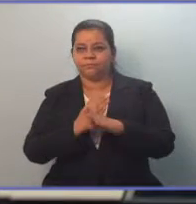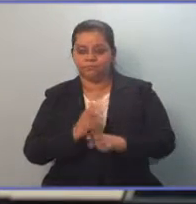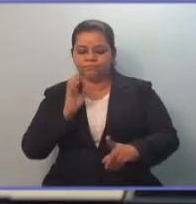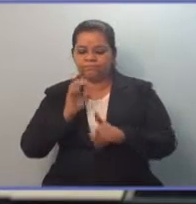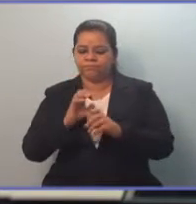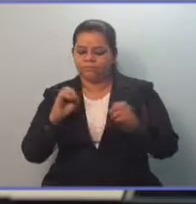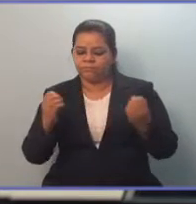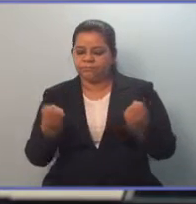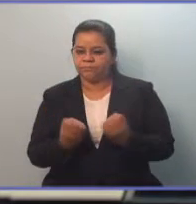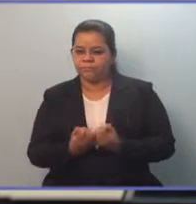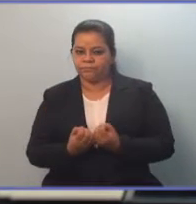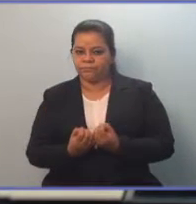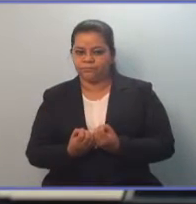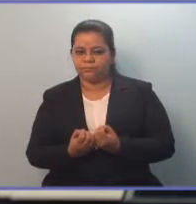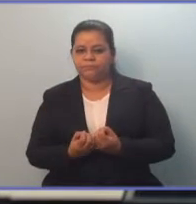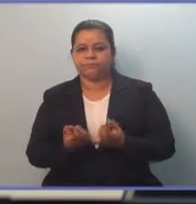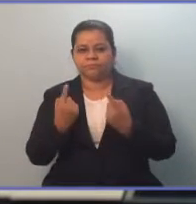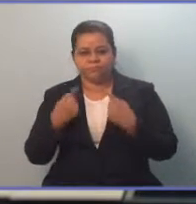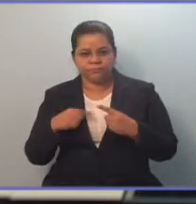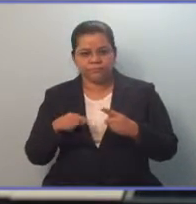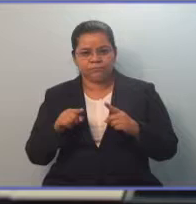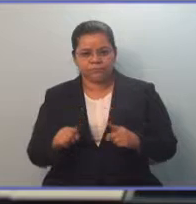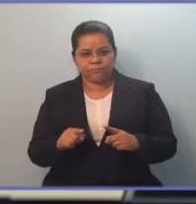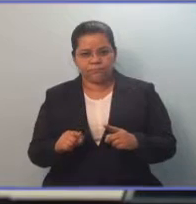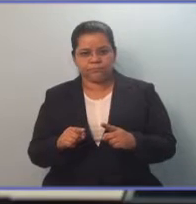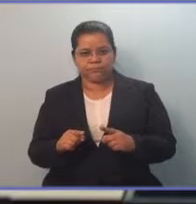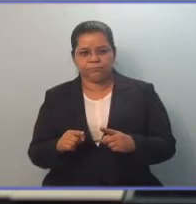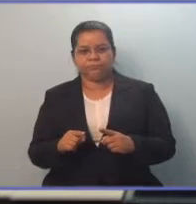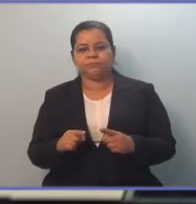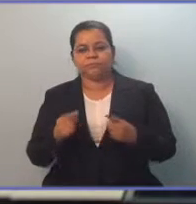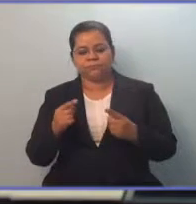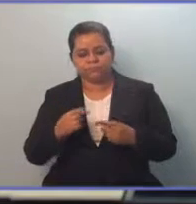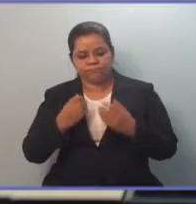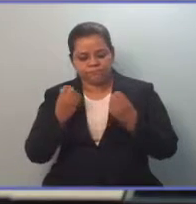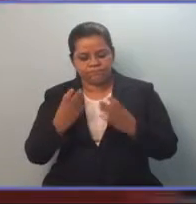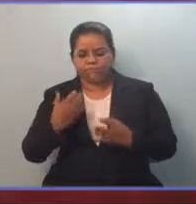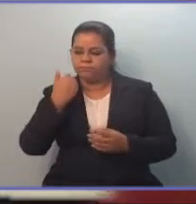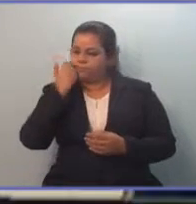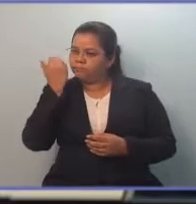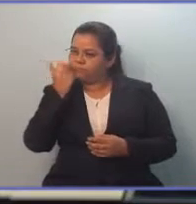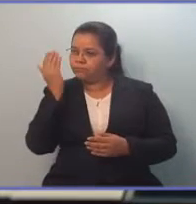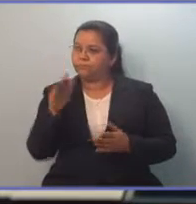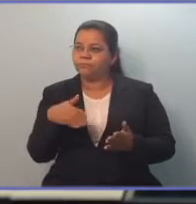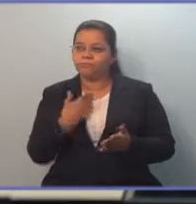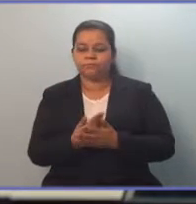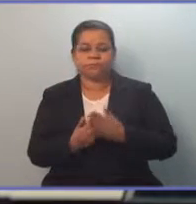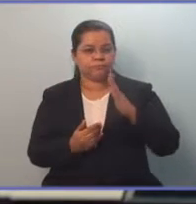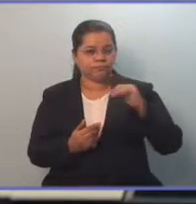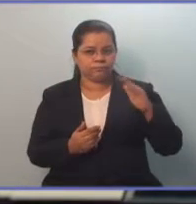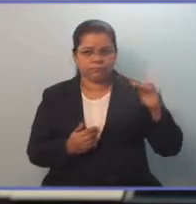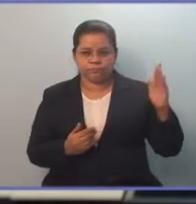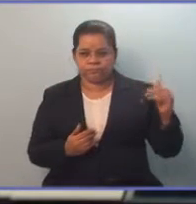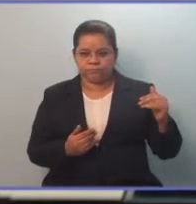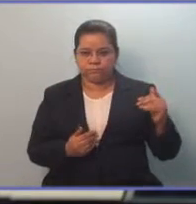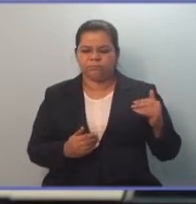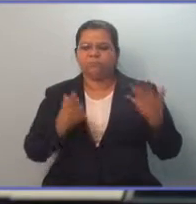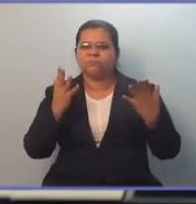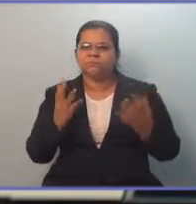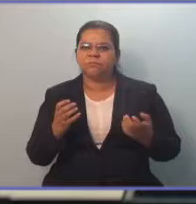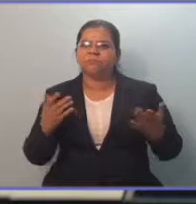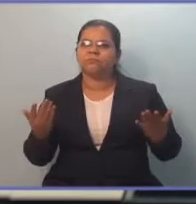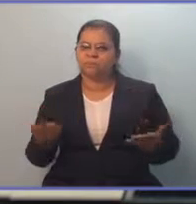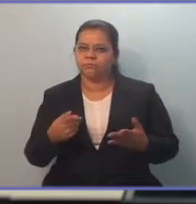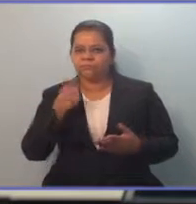organizado siga creciendo. Y hay jóvenes en todo el país que lo que buscan es una